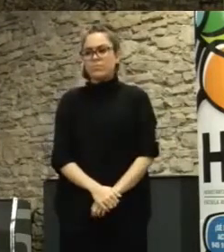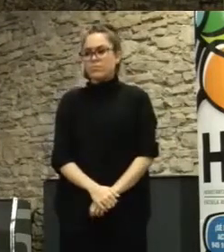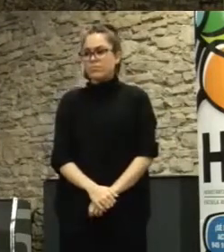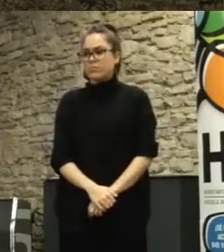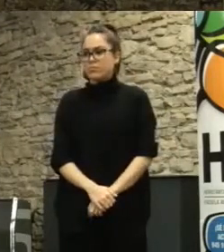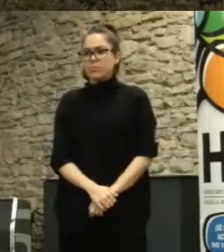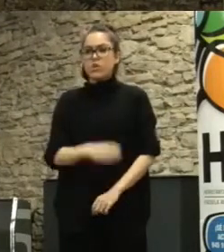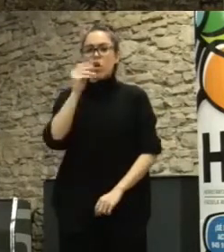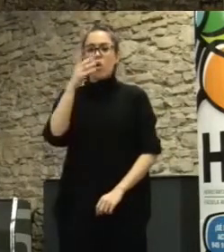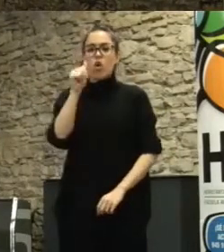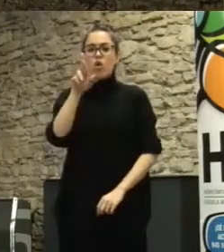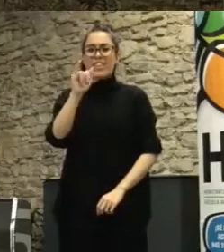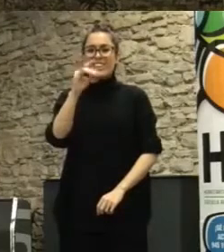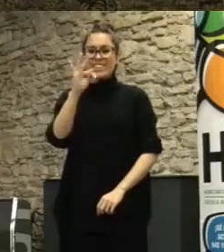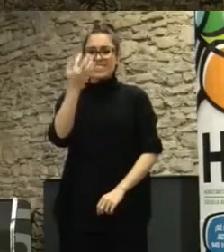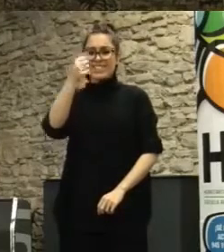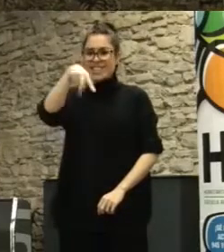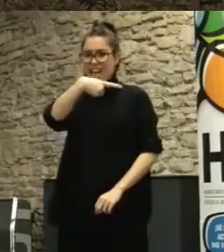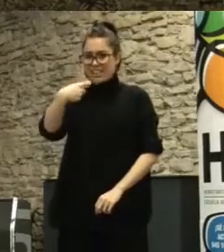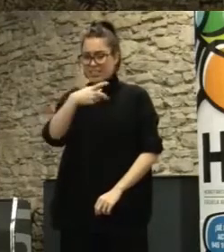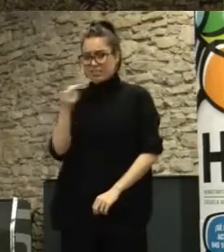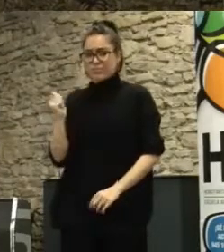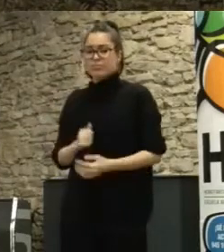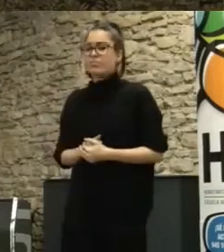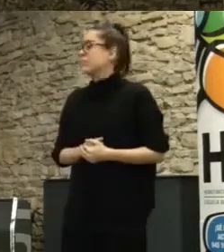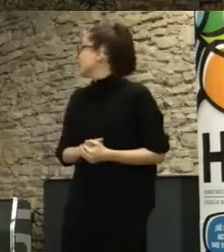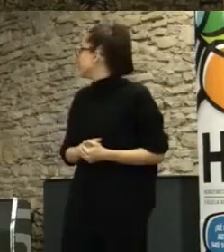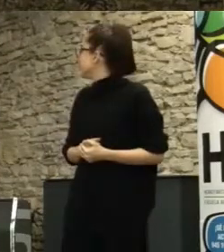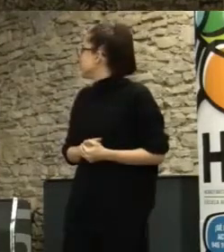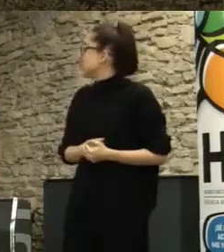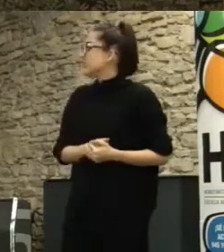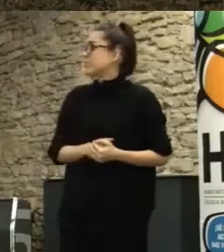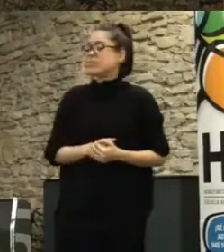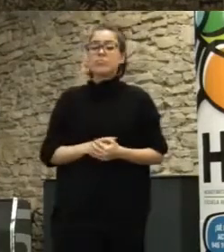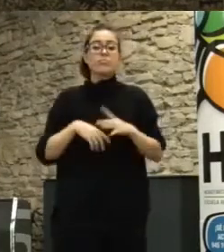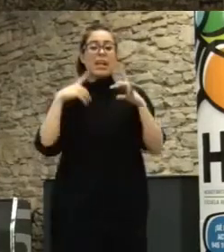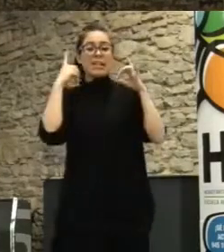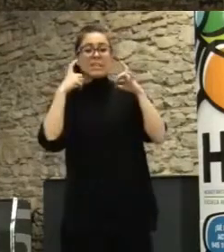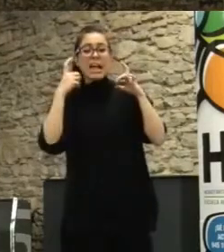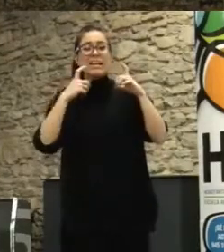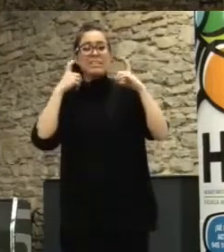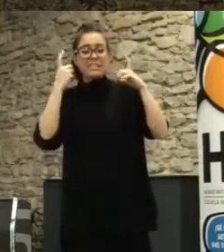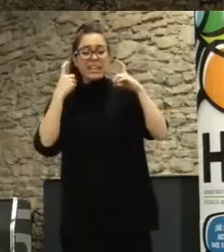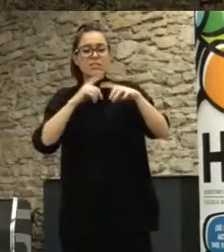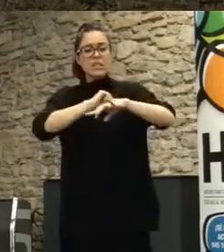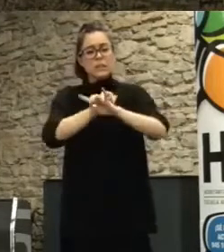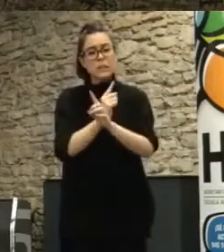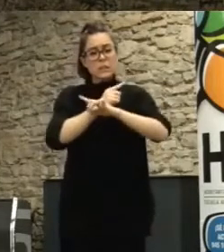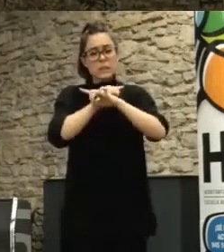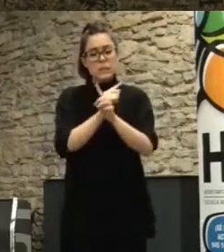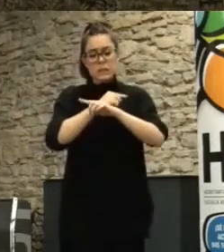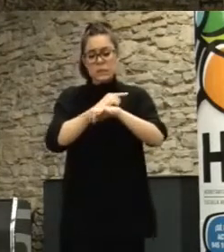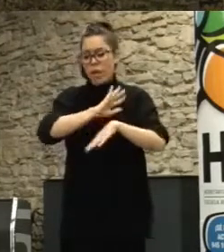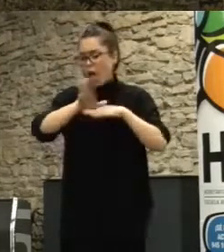Audrey Tank una frase nuestra gurú le encuentro sentido al buscar al intentarlo al intentarlo una y otra vez al encontrar una manera para